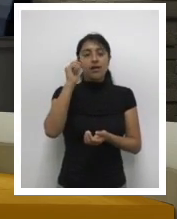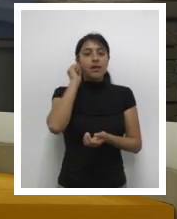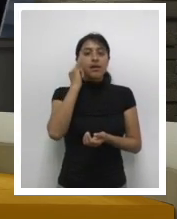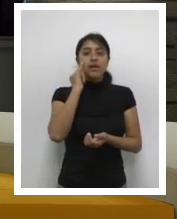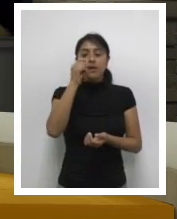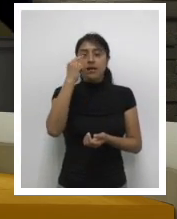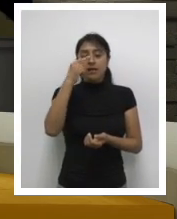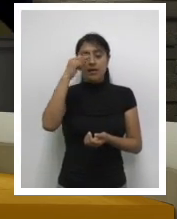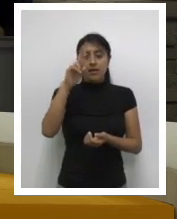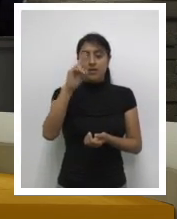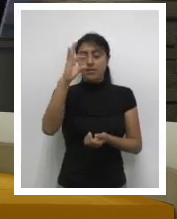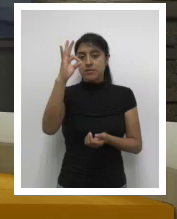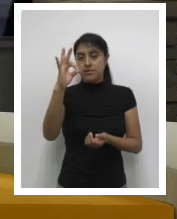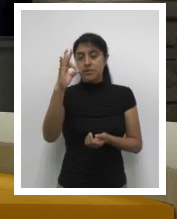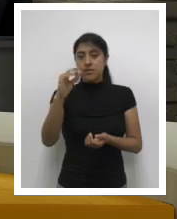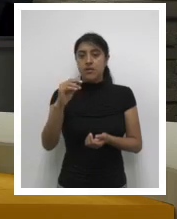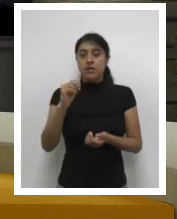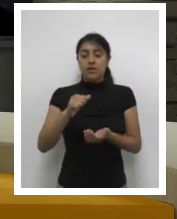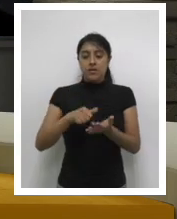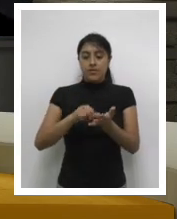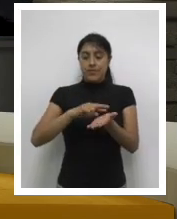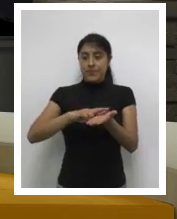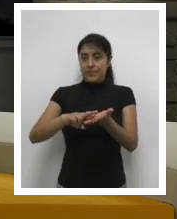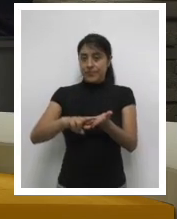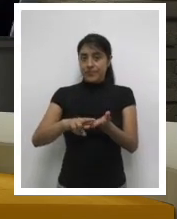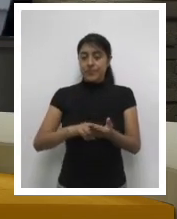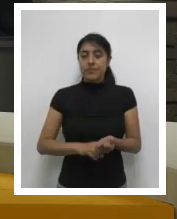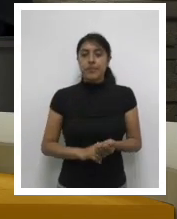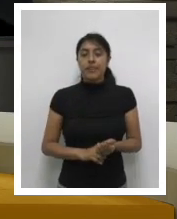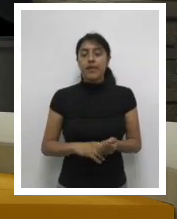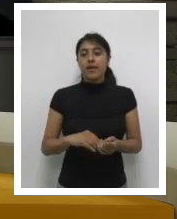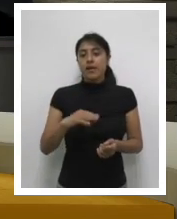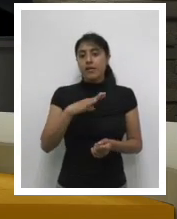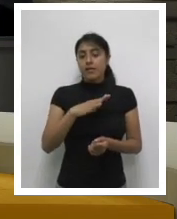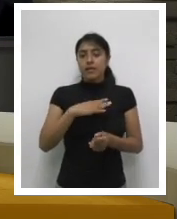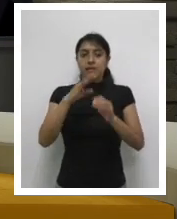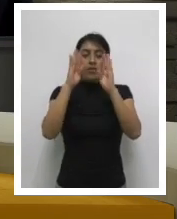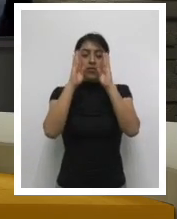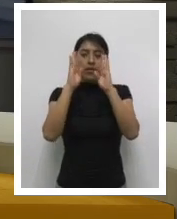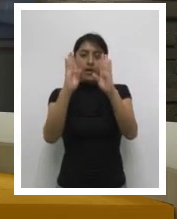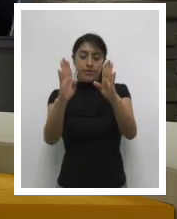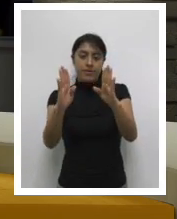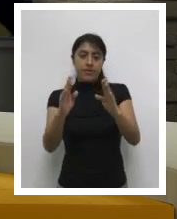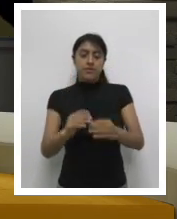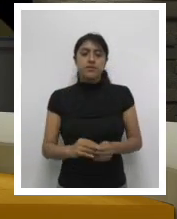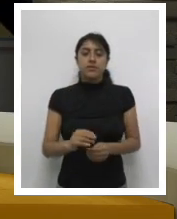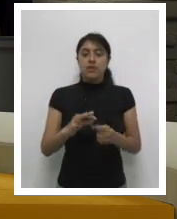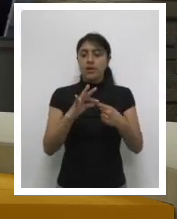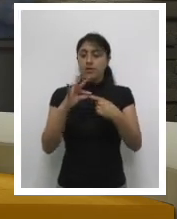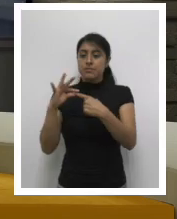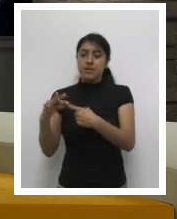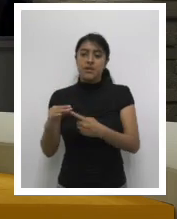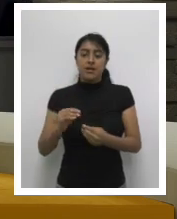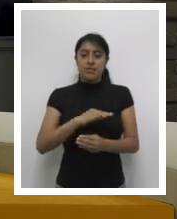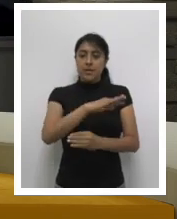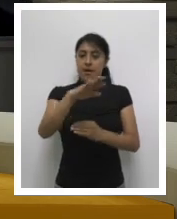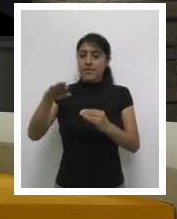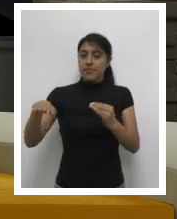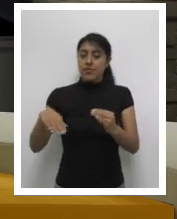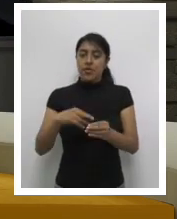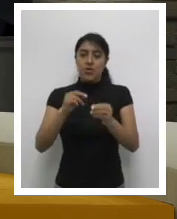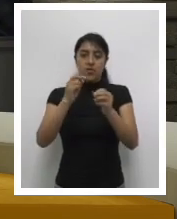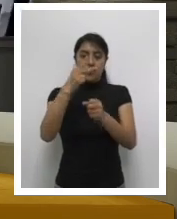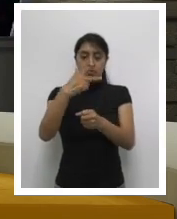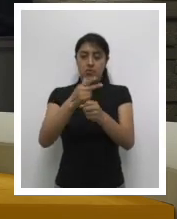personalizada para cada una de las necesidades del usuario. El protocolo establece un trato especial para mujeres en estado de gestación,